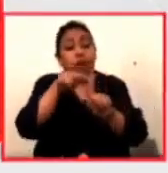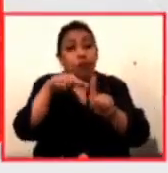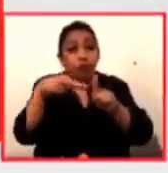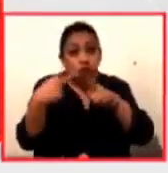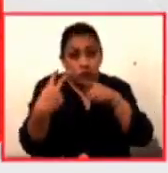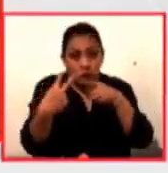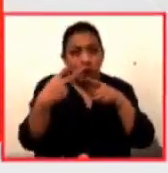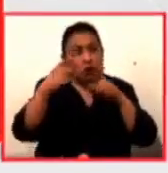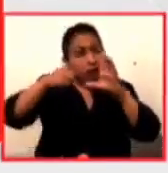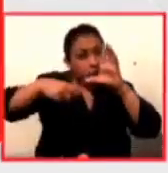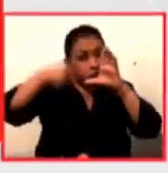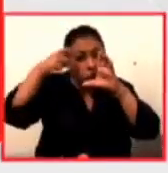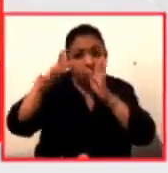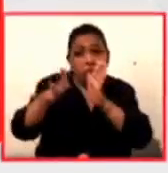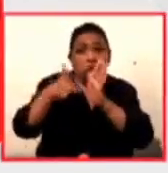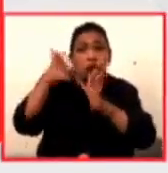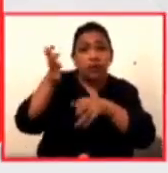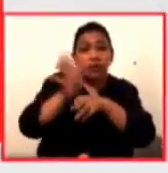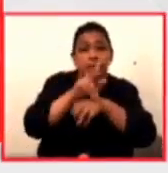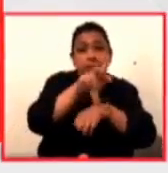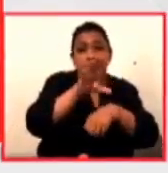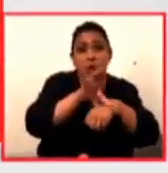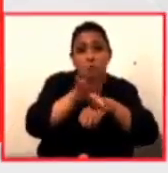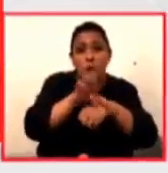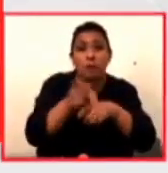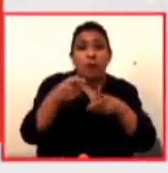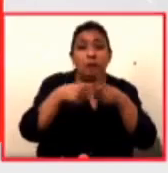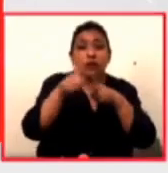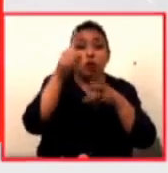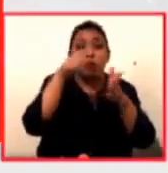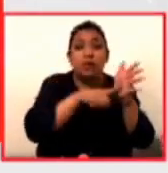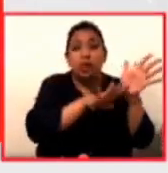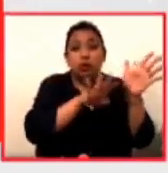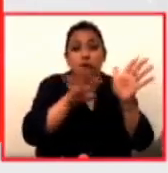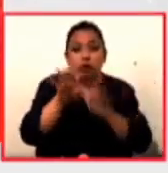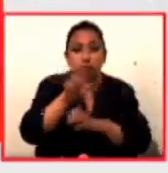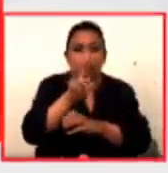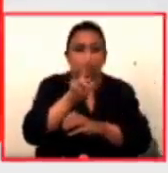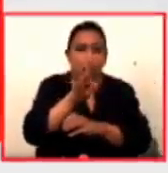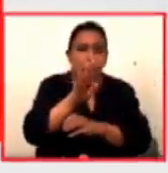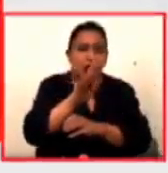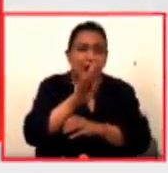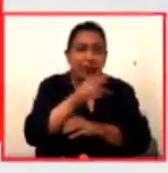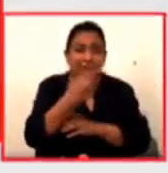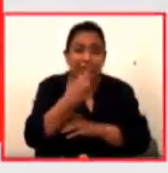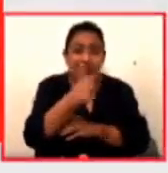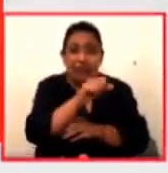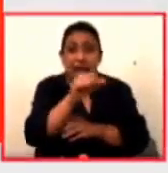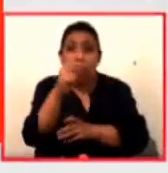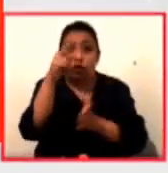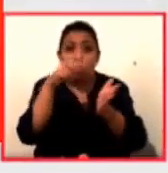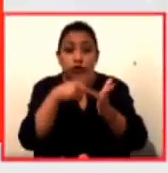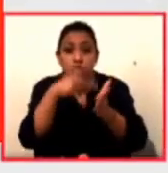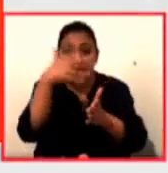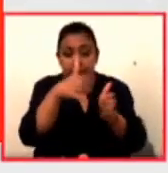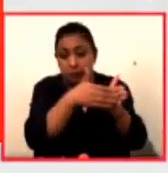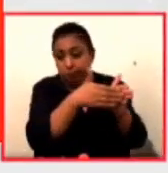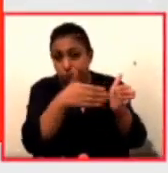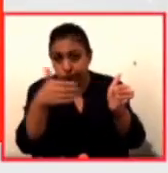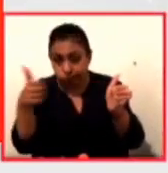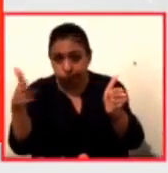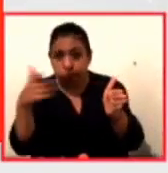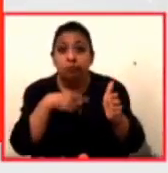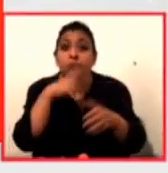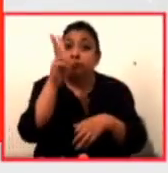inspiración del cine en Colombia desde 1897 hasta el año 2010. Y los invito de verdad